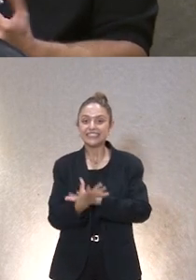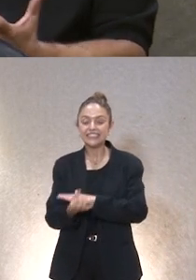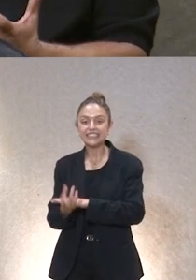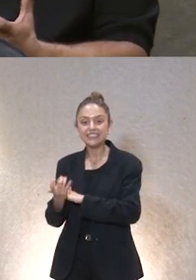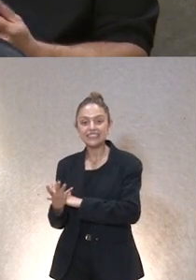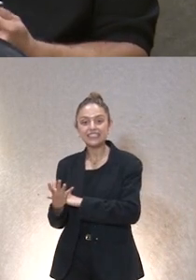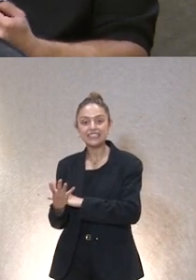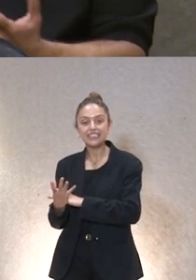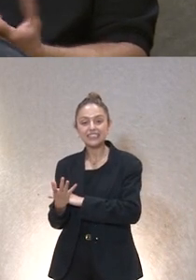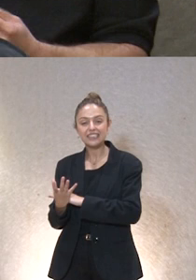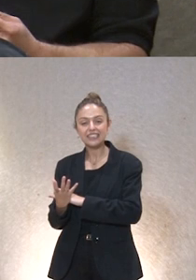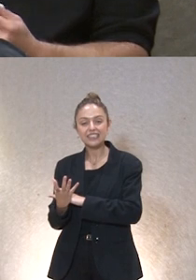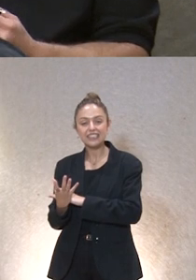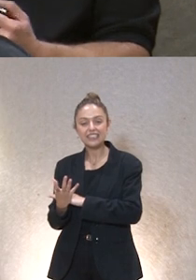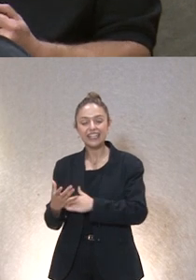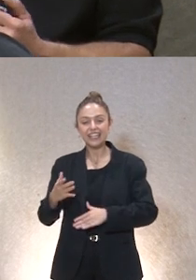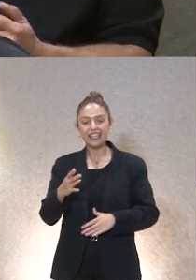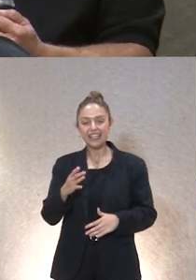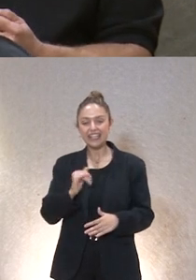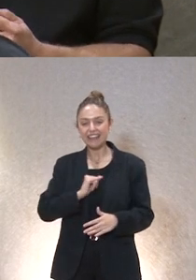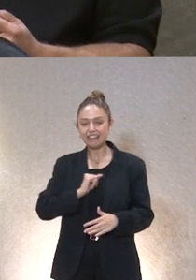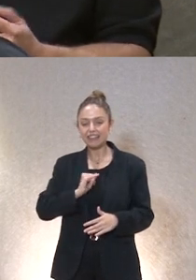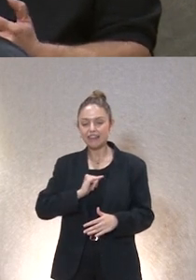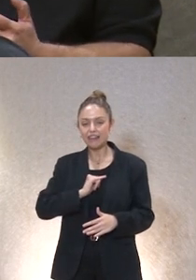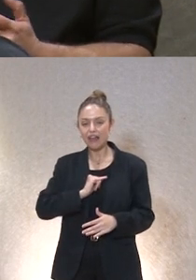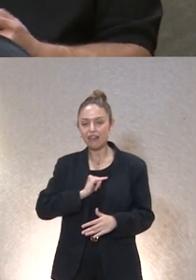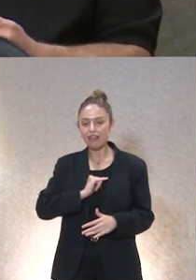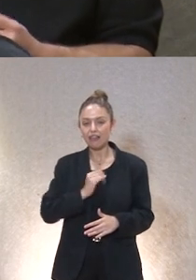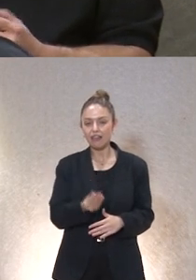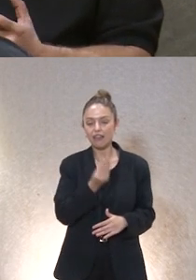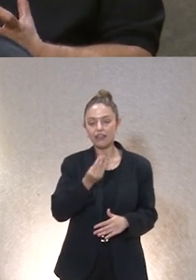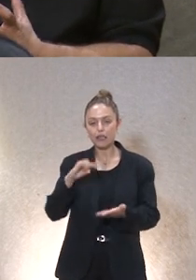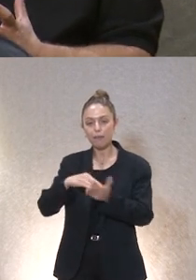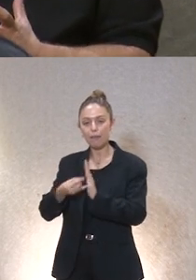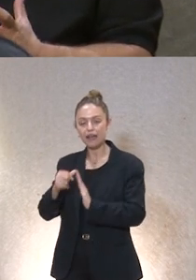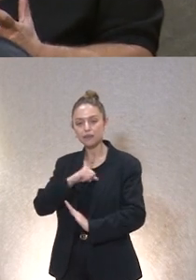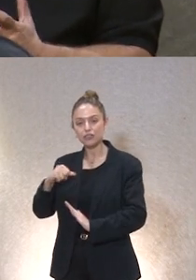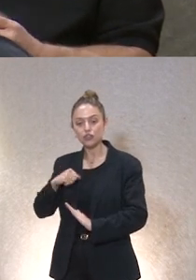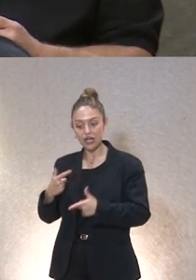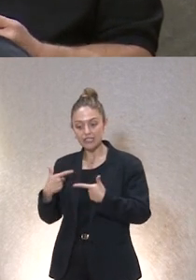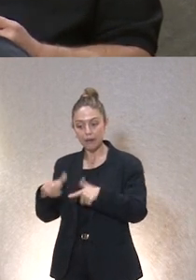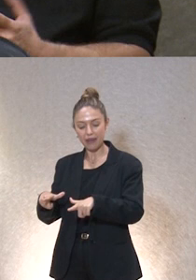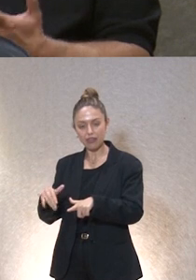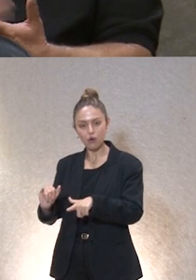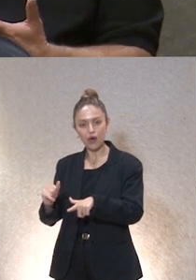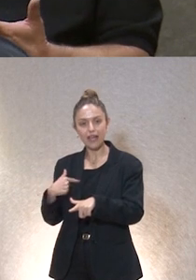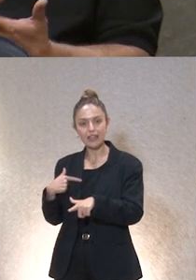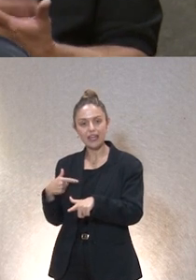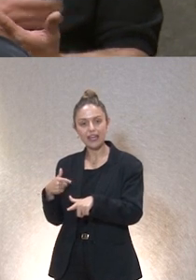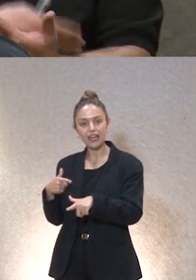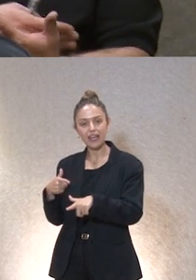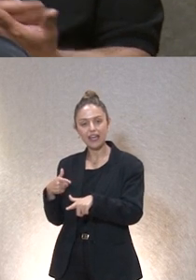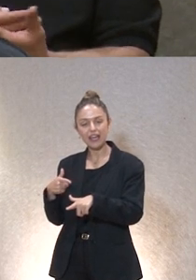reducción de restricciones a nivel de entidad y también dentro de los planes personales de las personas hay un apartado de cómo vamos a reducir las